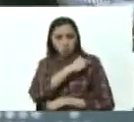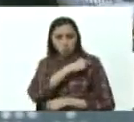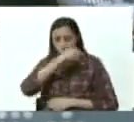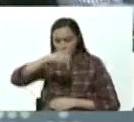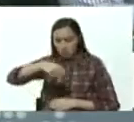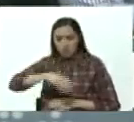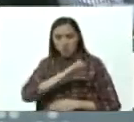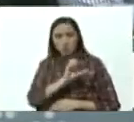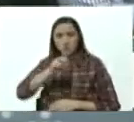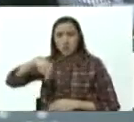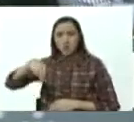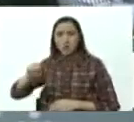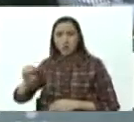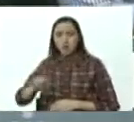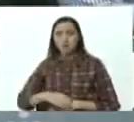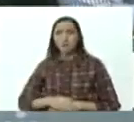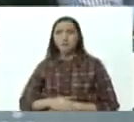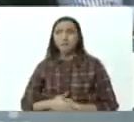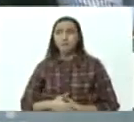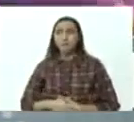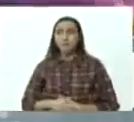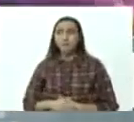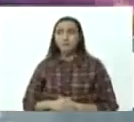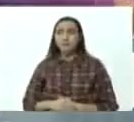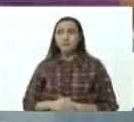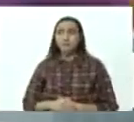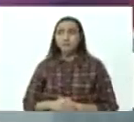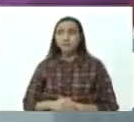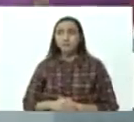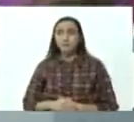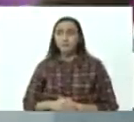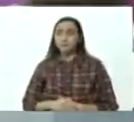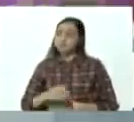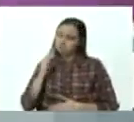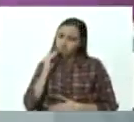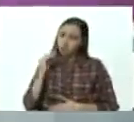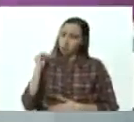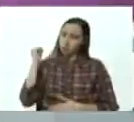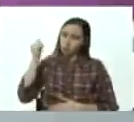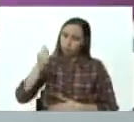Consejo Nacional Electoral. Gran experiencia.